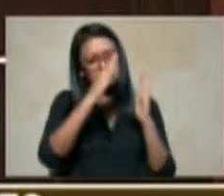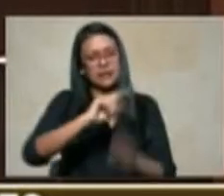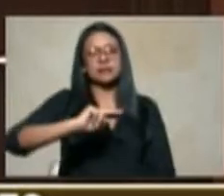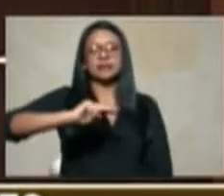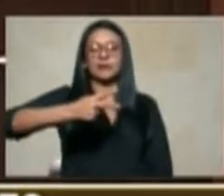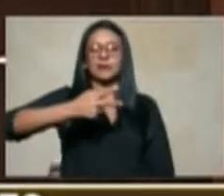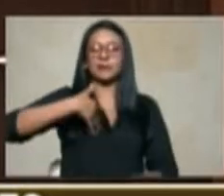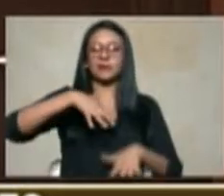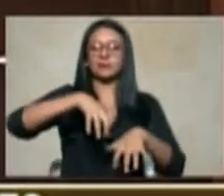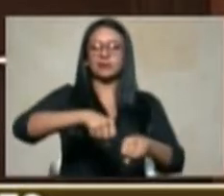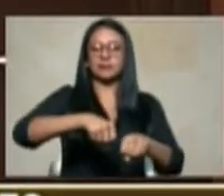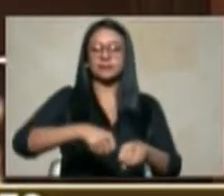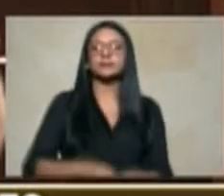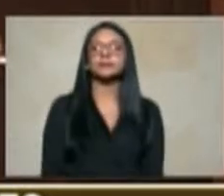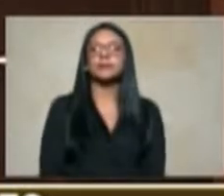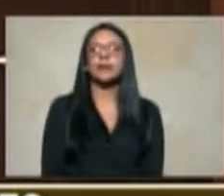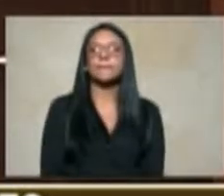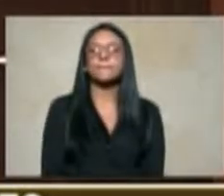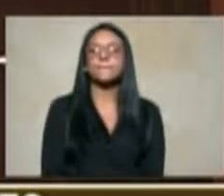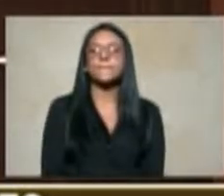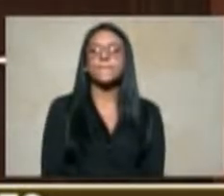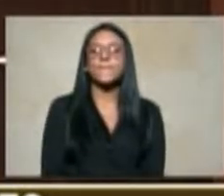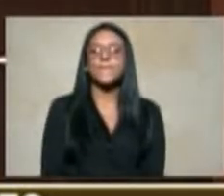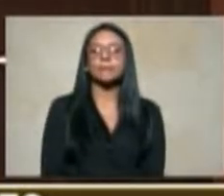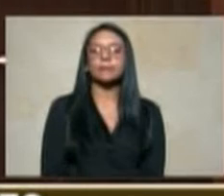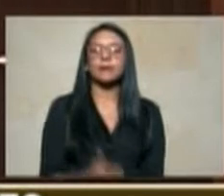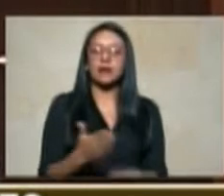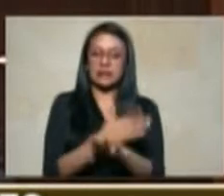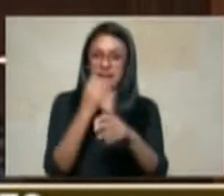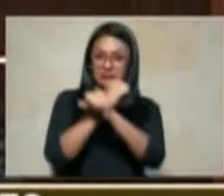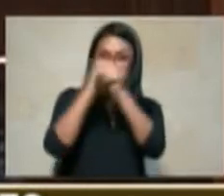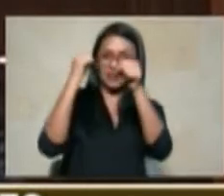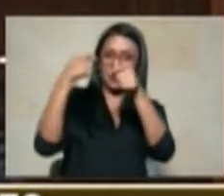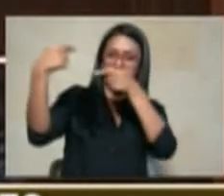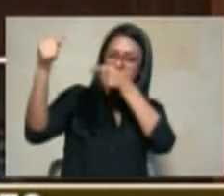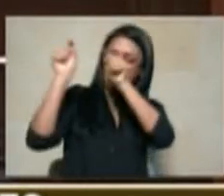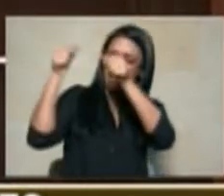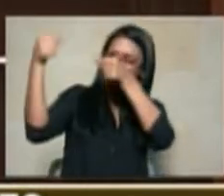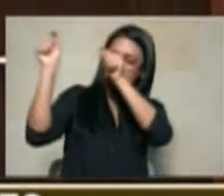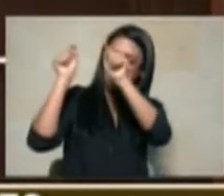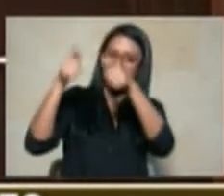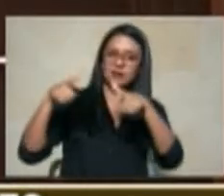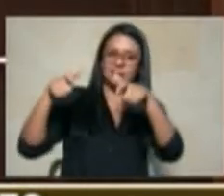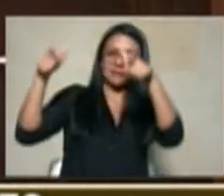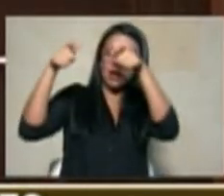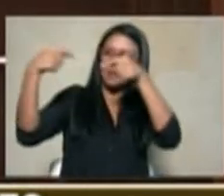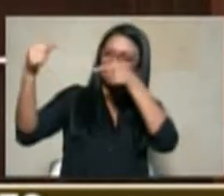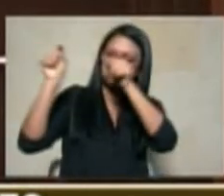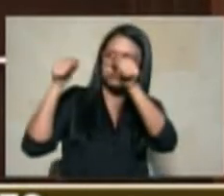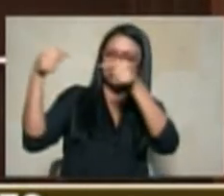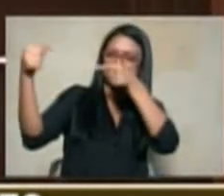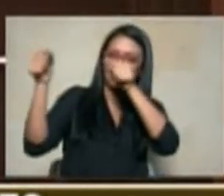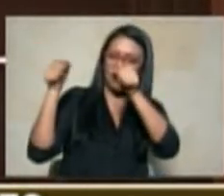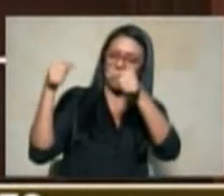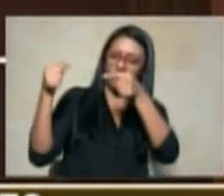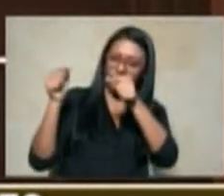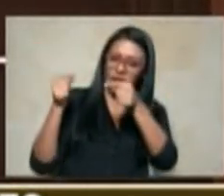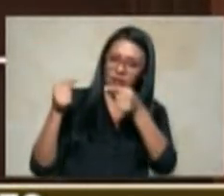se empezó a discutir esta mañana en la honorable corte constitucional lo que puede ser